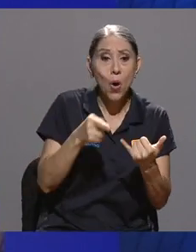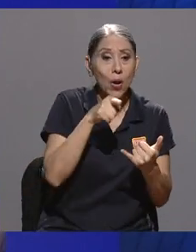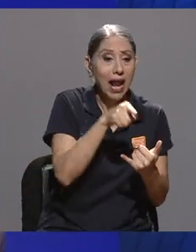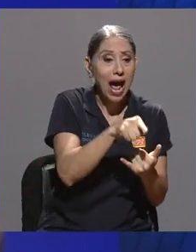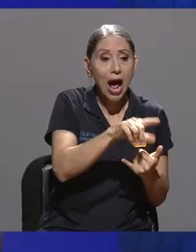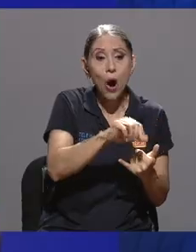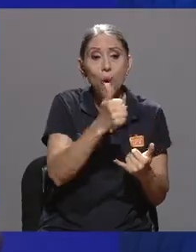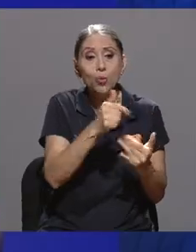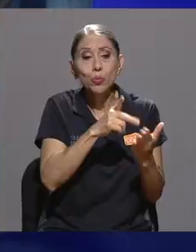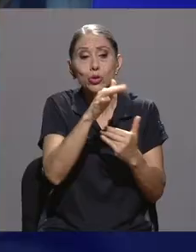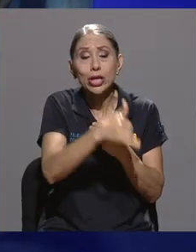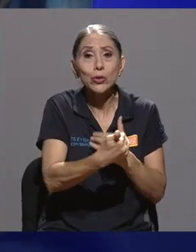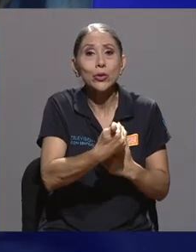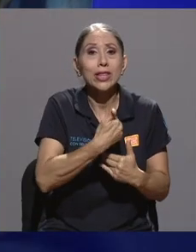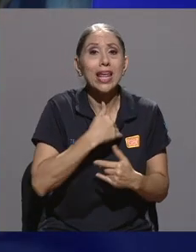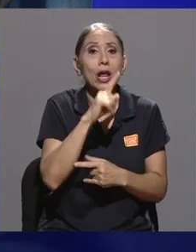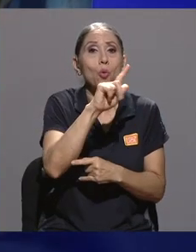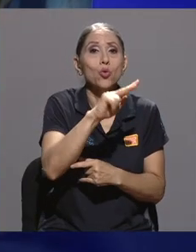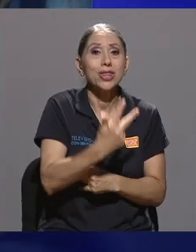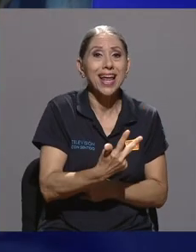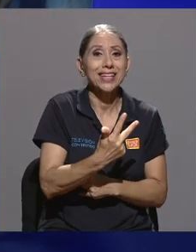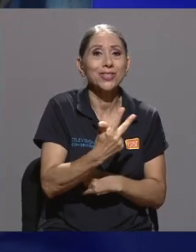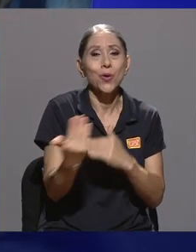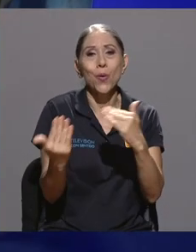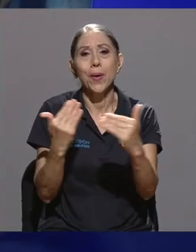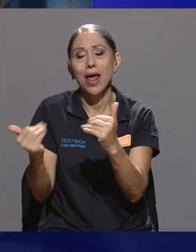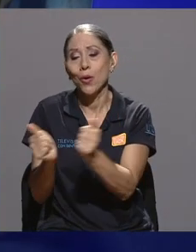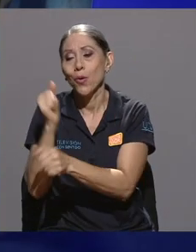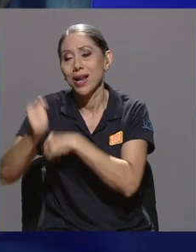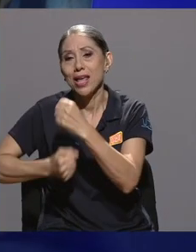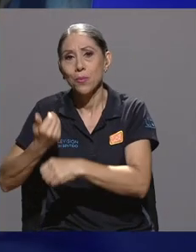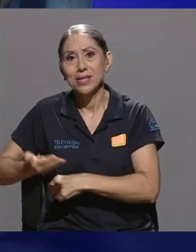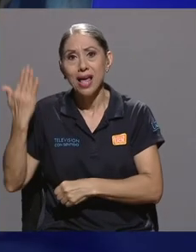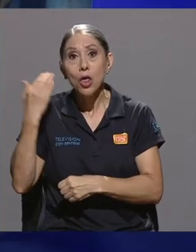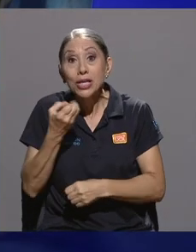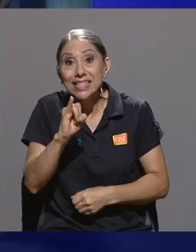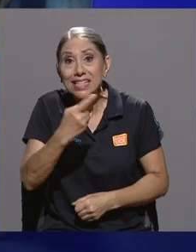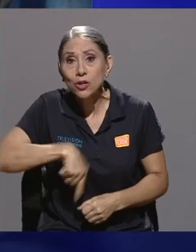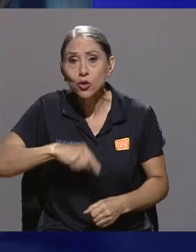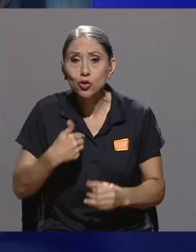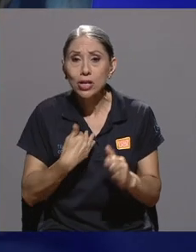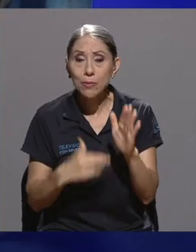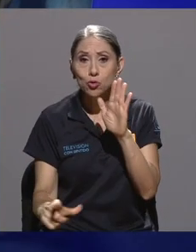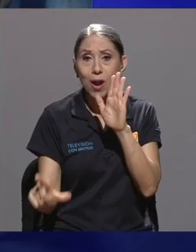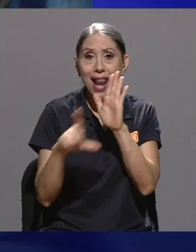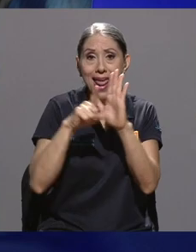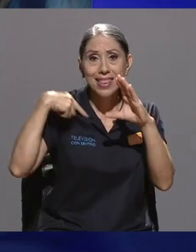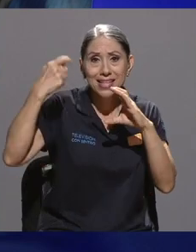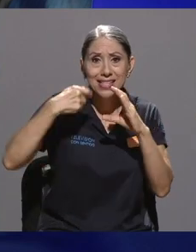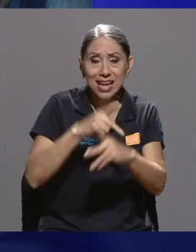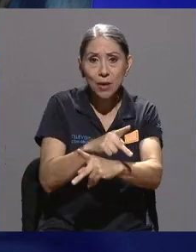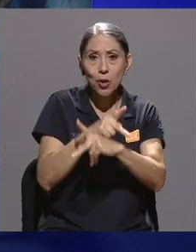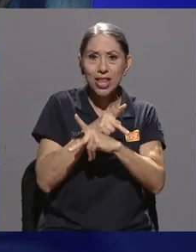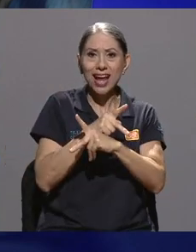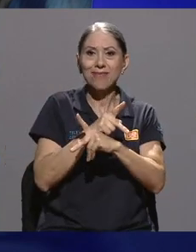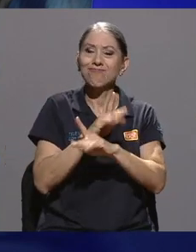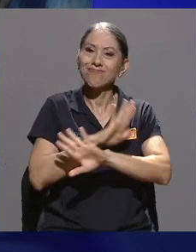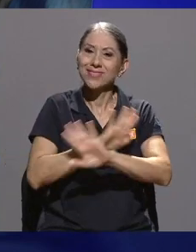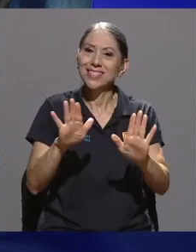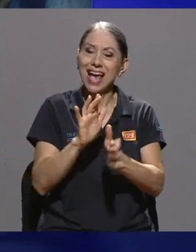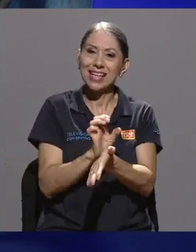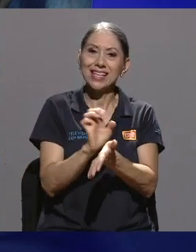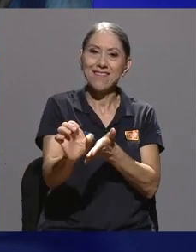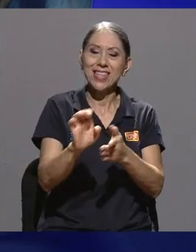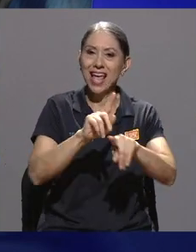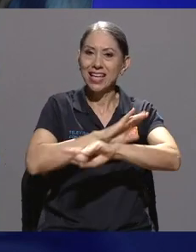tenía el año pasado. Entonces, todo esto se puede evitar si tenemos una ley de cine que nos proteja. También hemos estado hablando